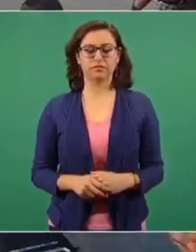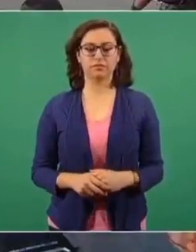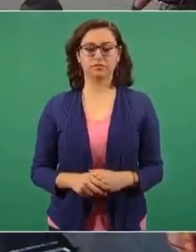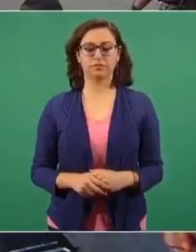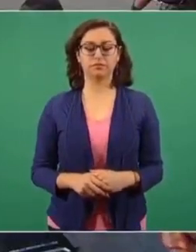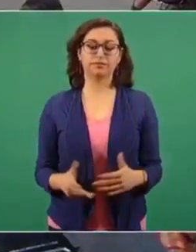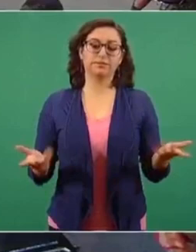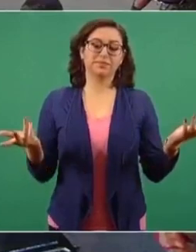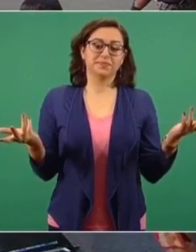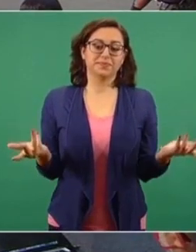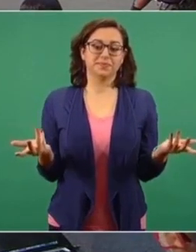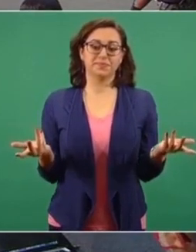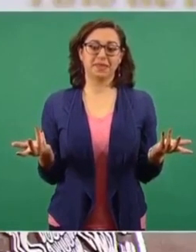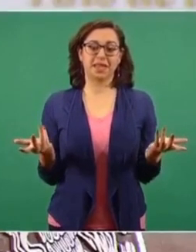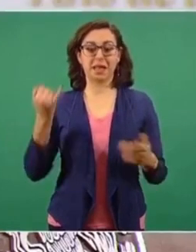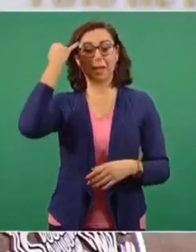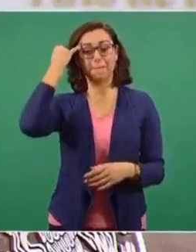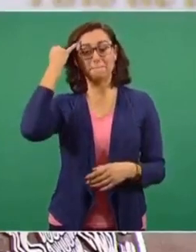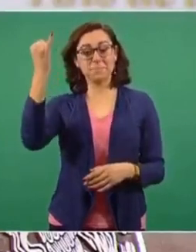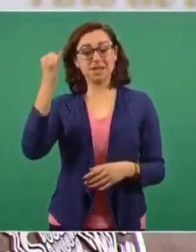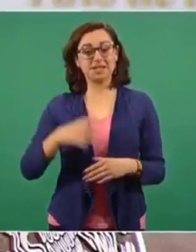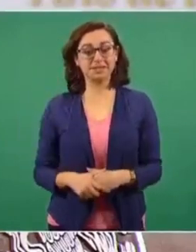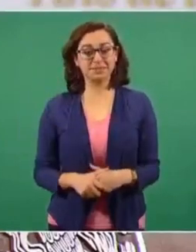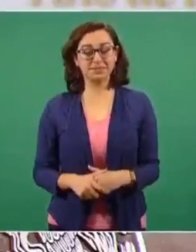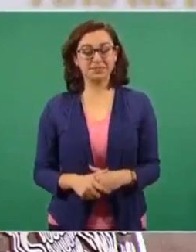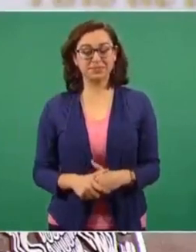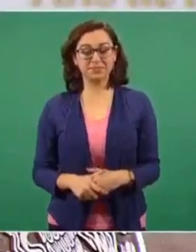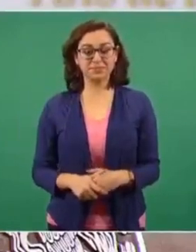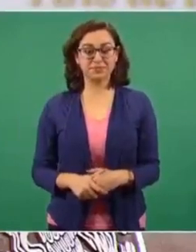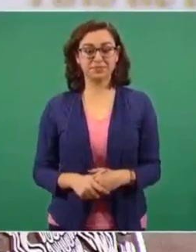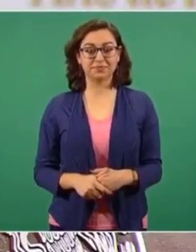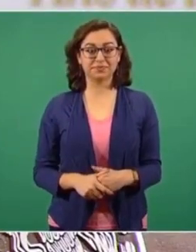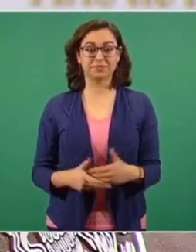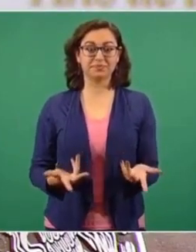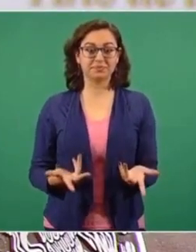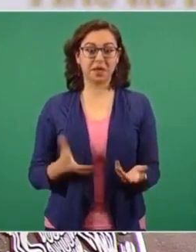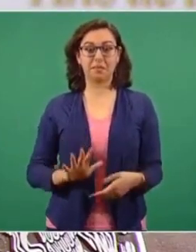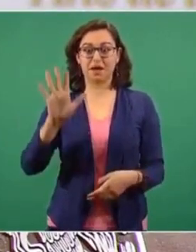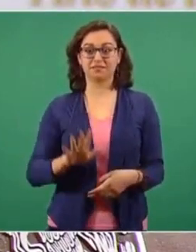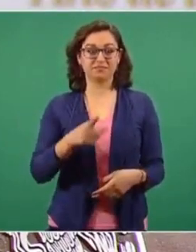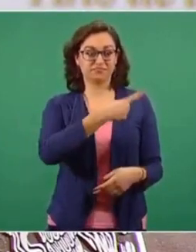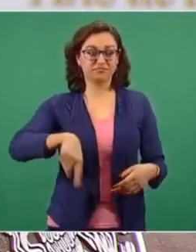No, imagínense, sería un golpe de Estado técnico.